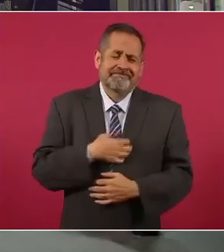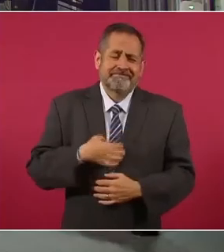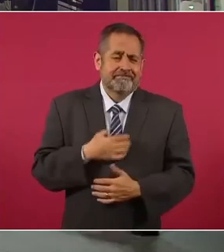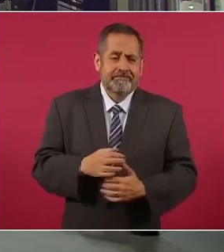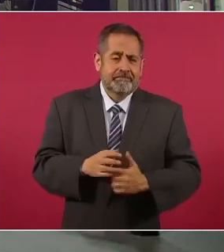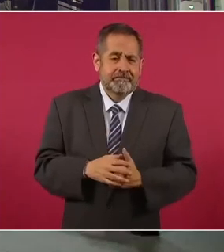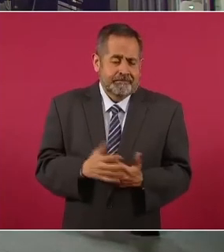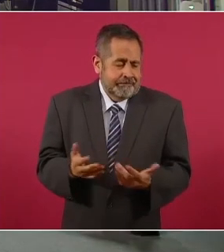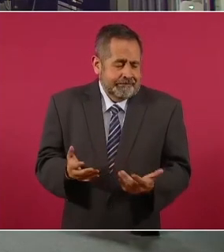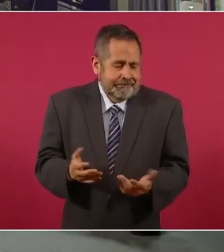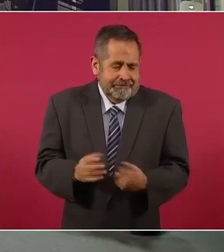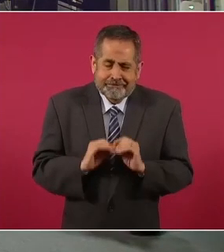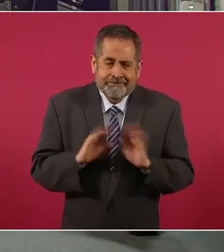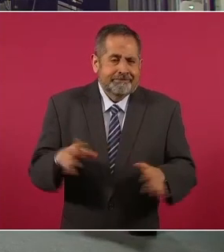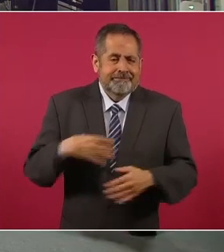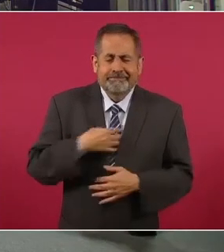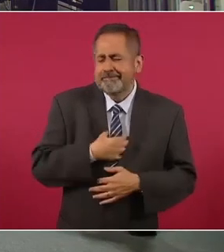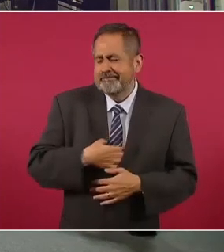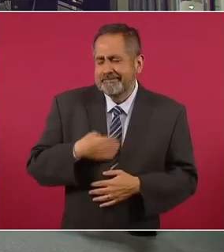¿Cómo no voy a estar satisfecho?